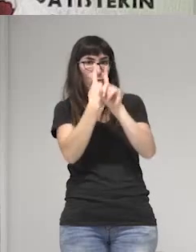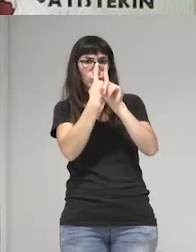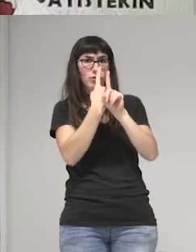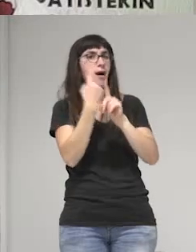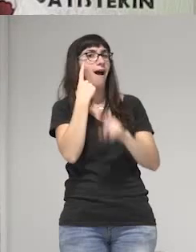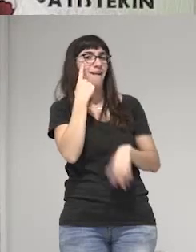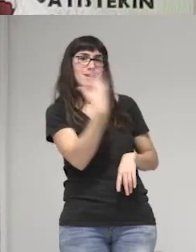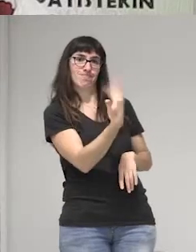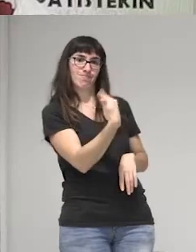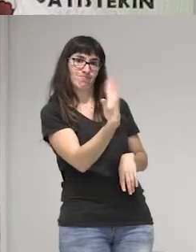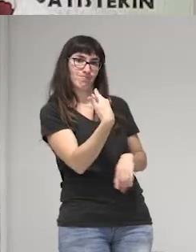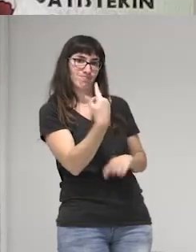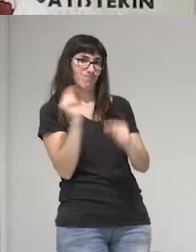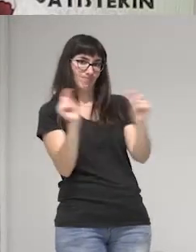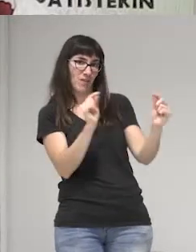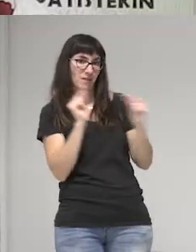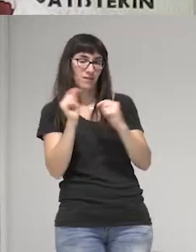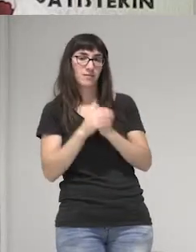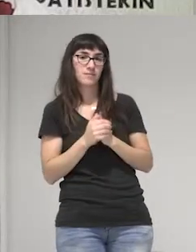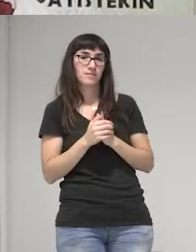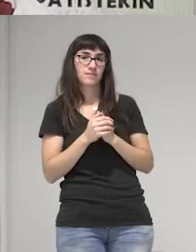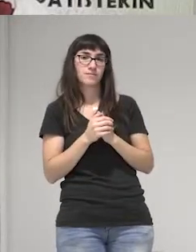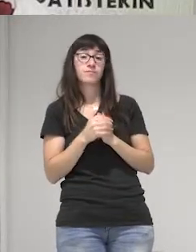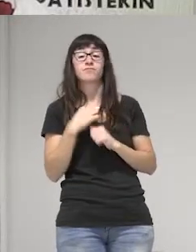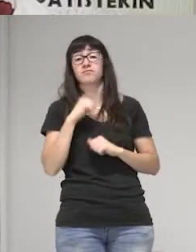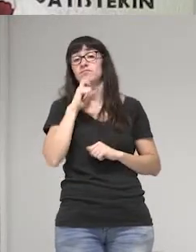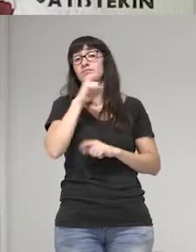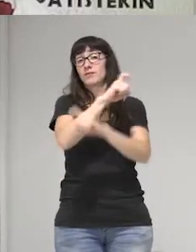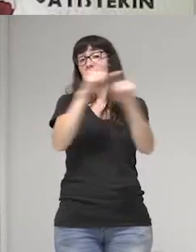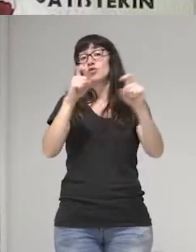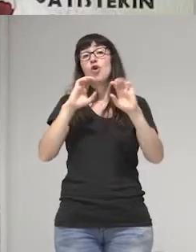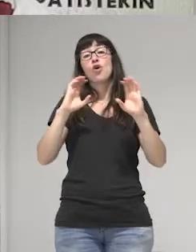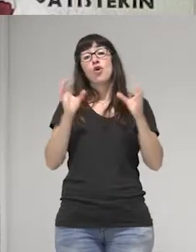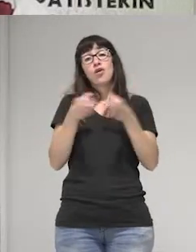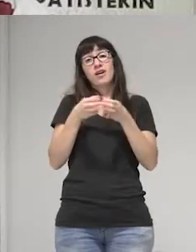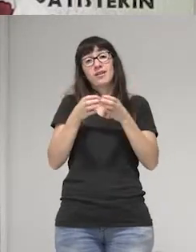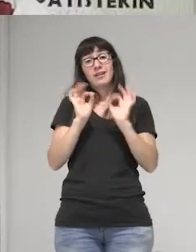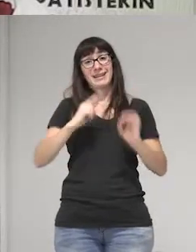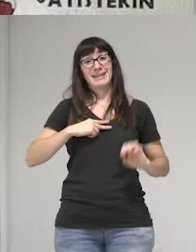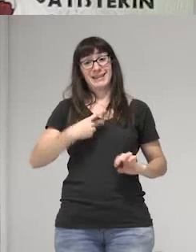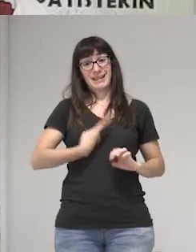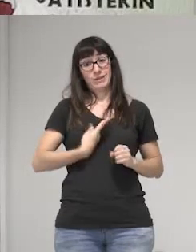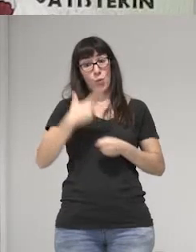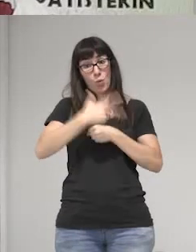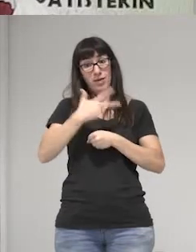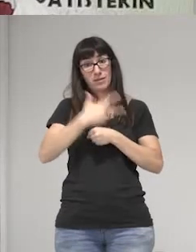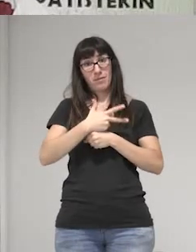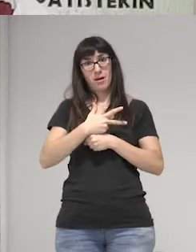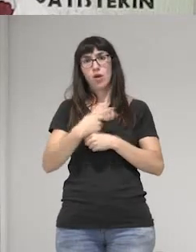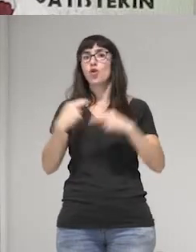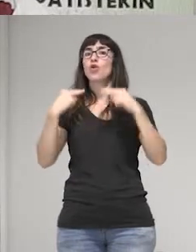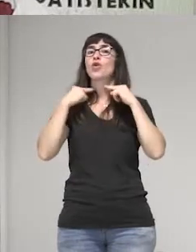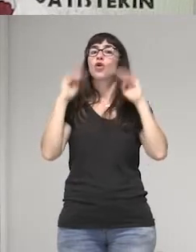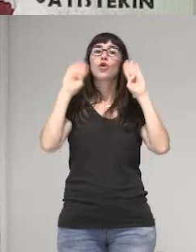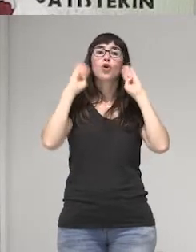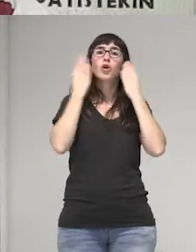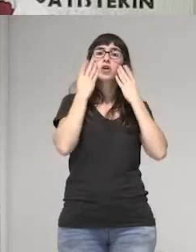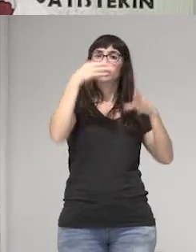Quiero decirles que las organizaciones trans en Guatemala no habían entrado al Congreso de la República.